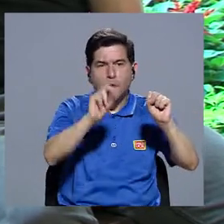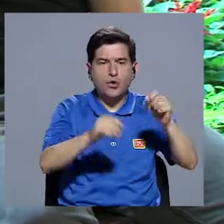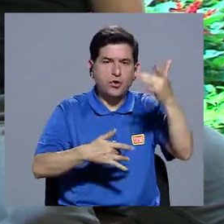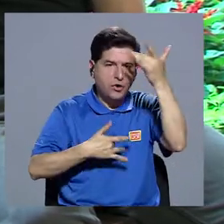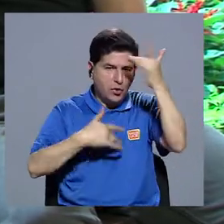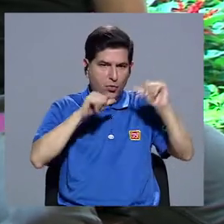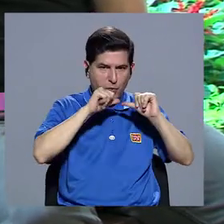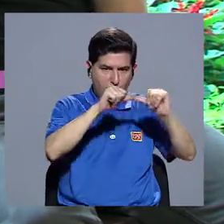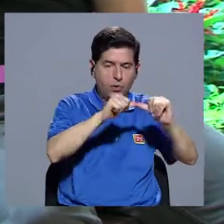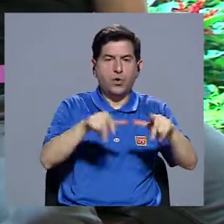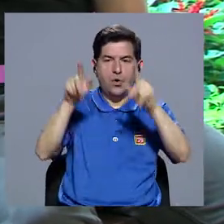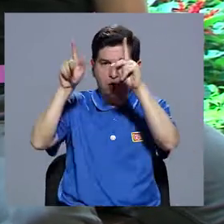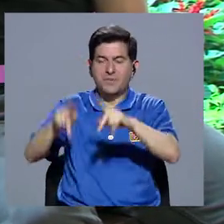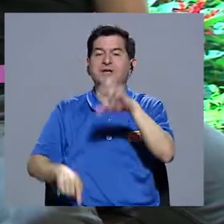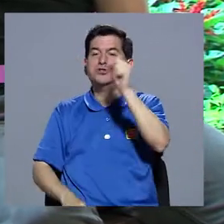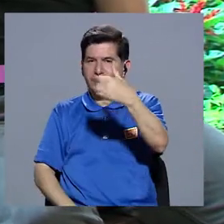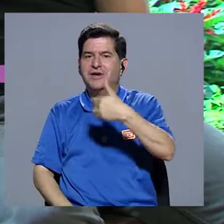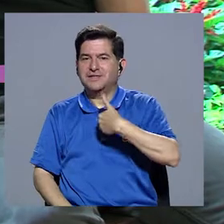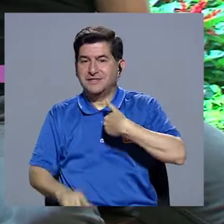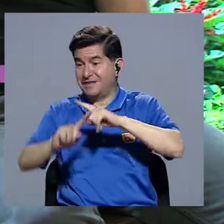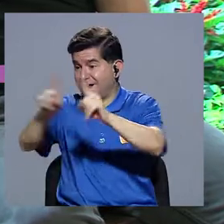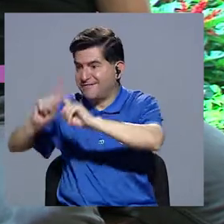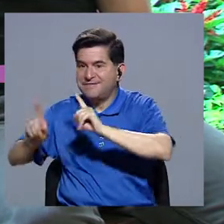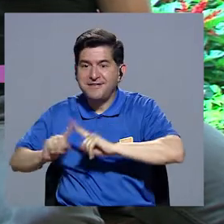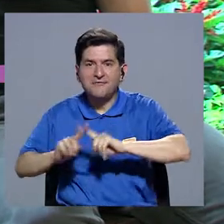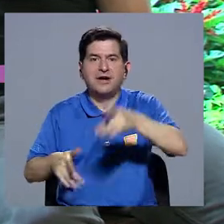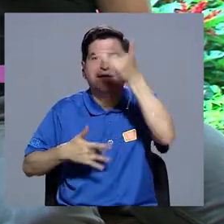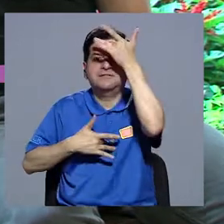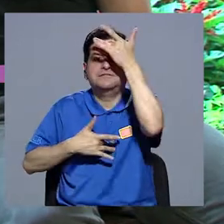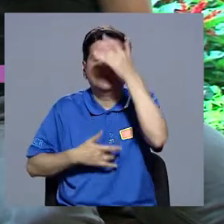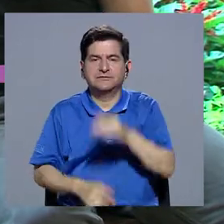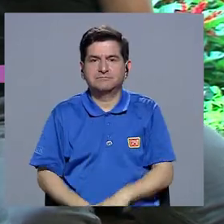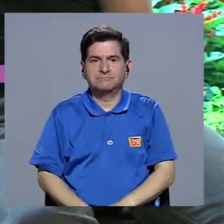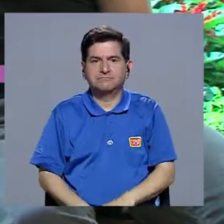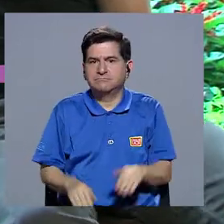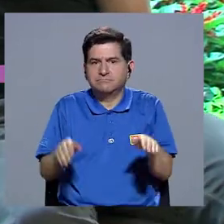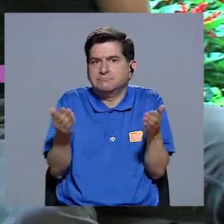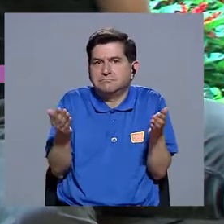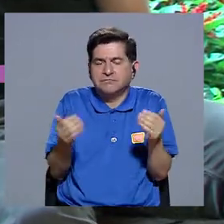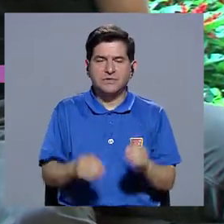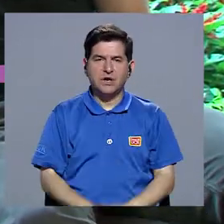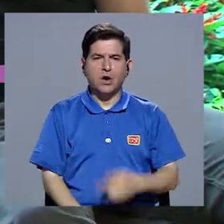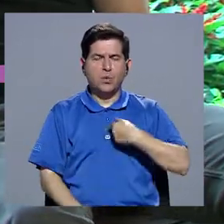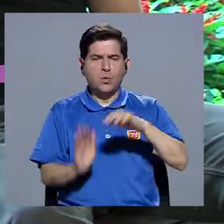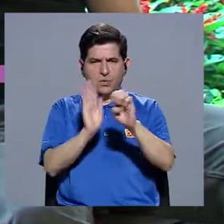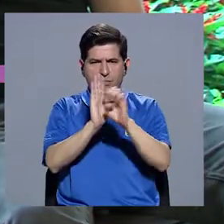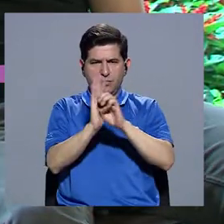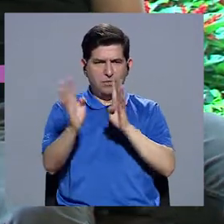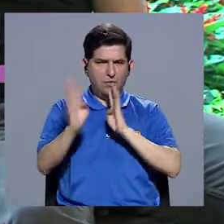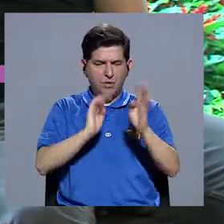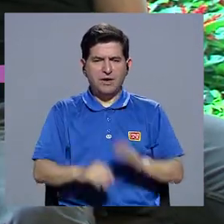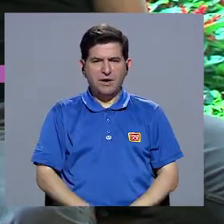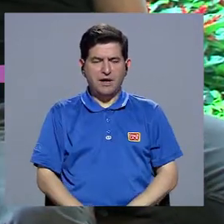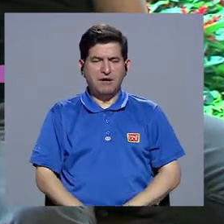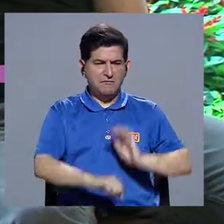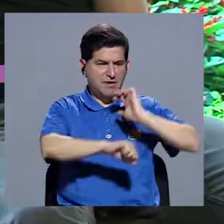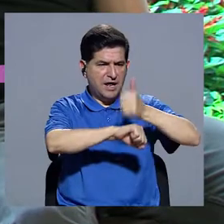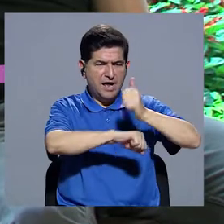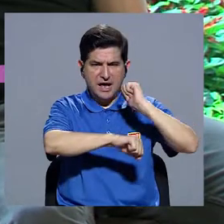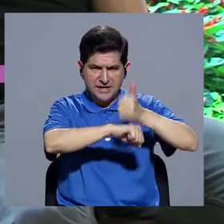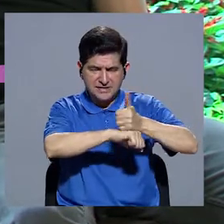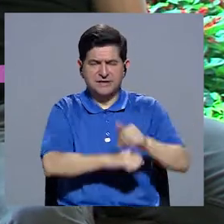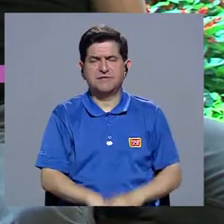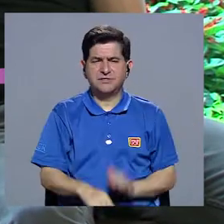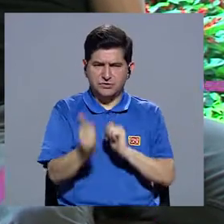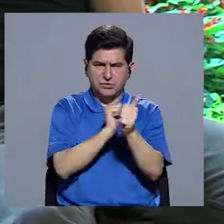enfermedad crónica y una persona que sí tiene varias enfermedades? Correcto. Cuando uno, por ejemplo, habla sobre prescripción de ejercicio,